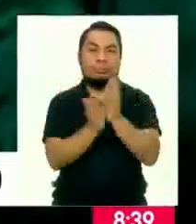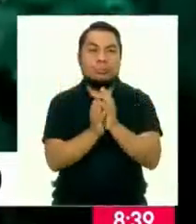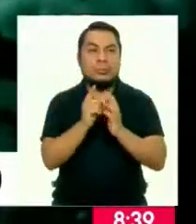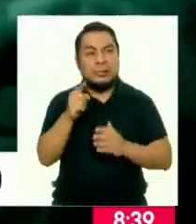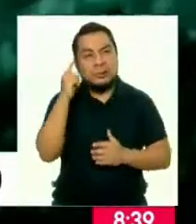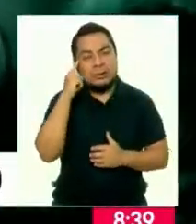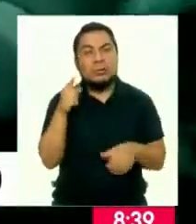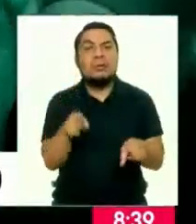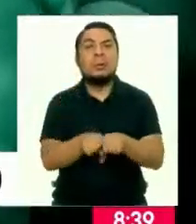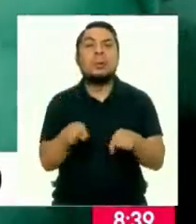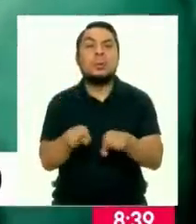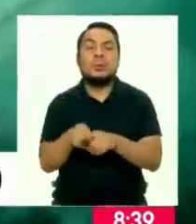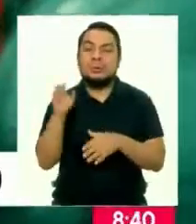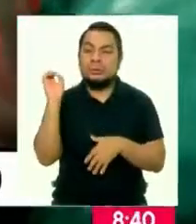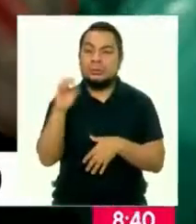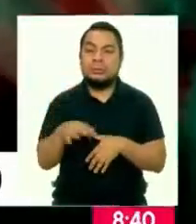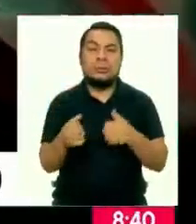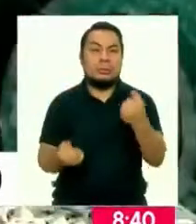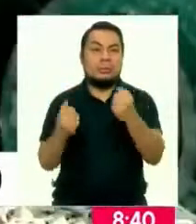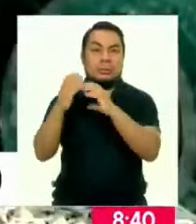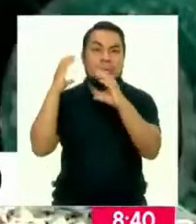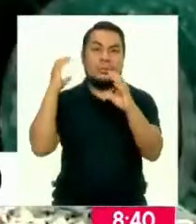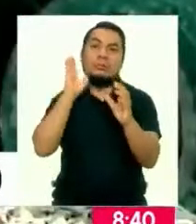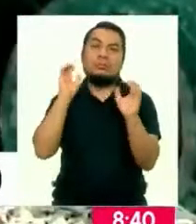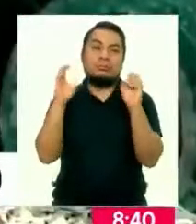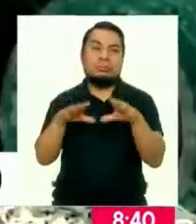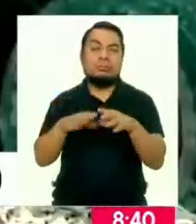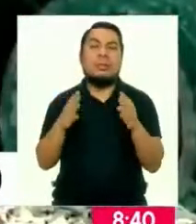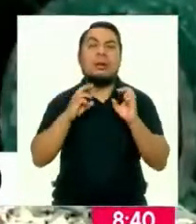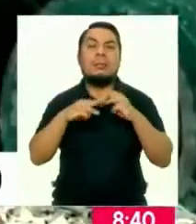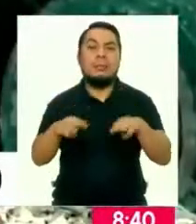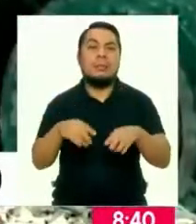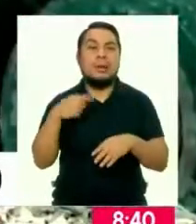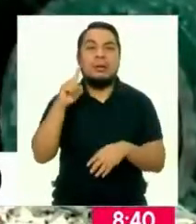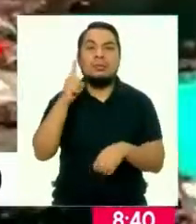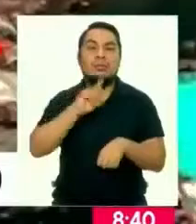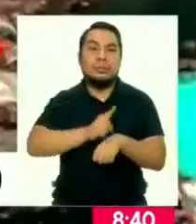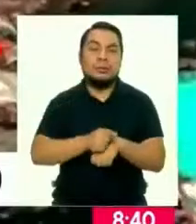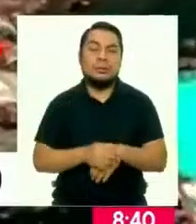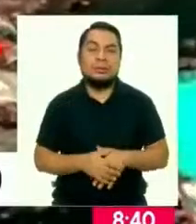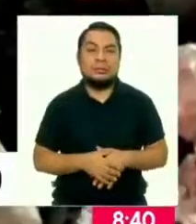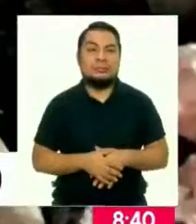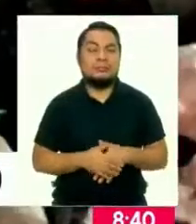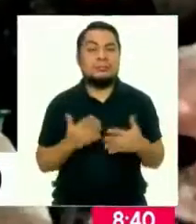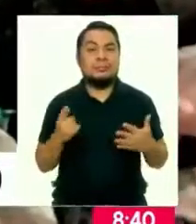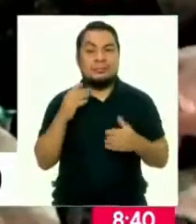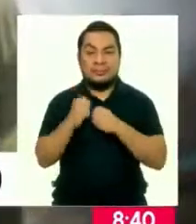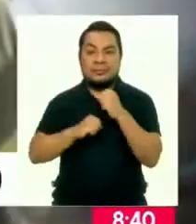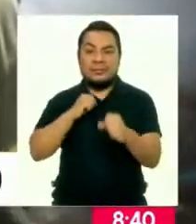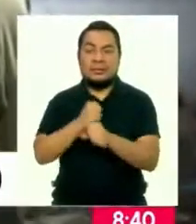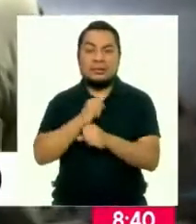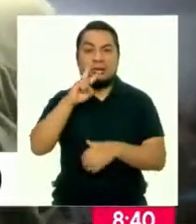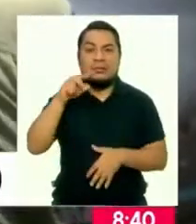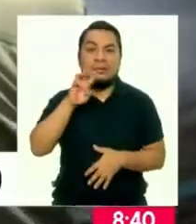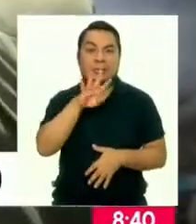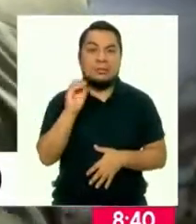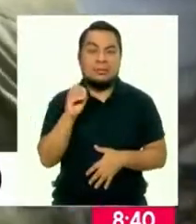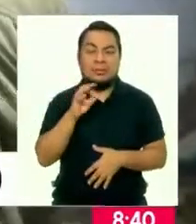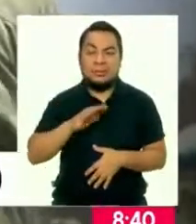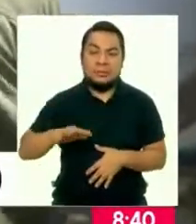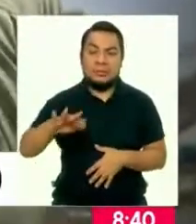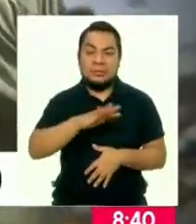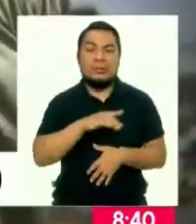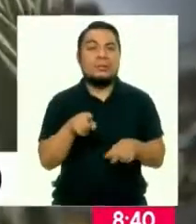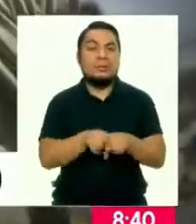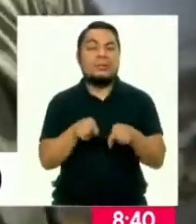esto es lo mismo que arrojar un camión lleno de basura plástica al mar cada minuto. Hacia el año 2040, en un escenario